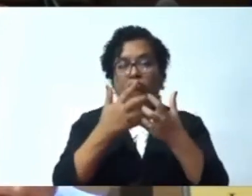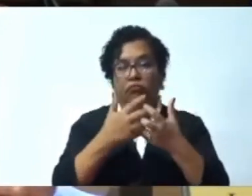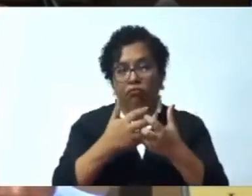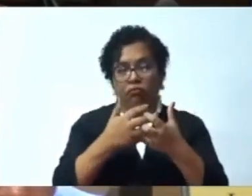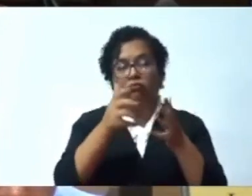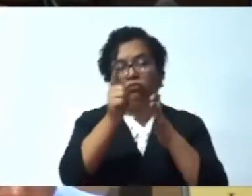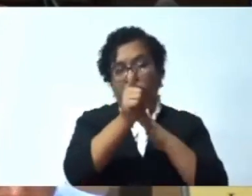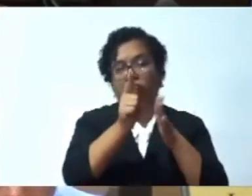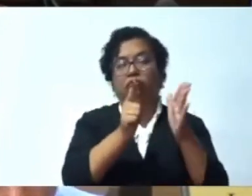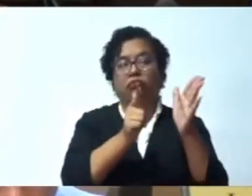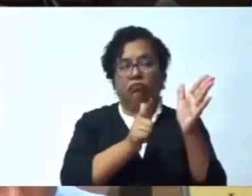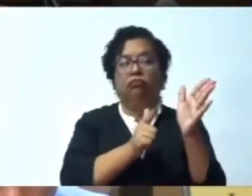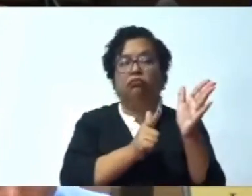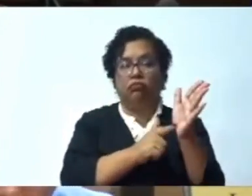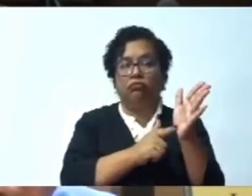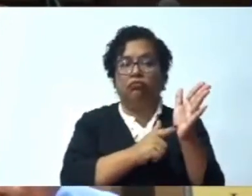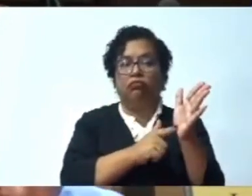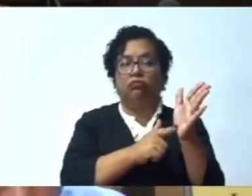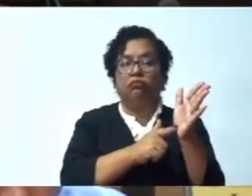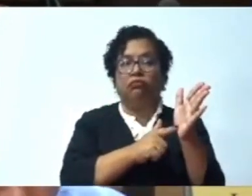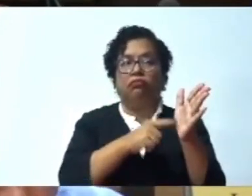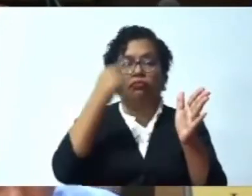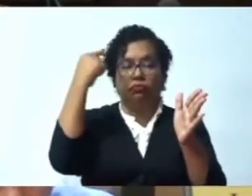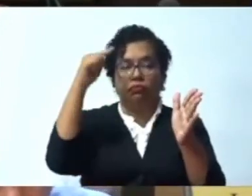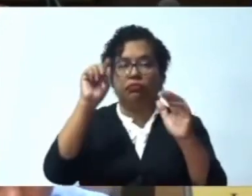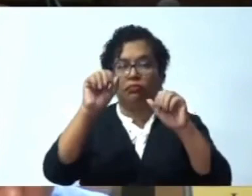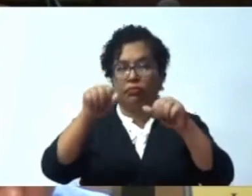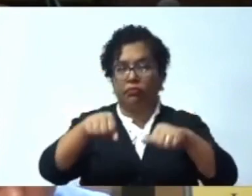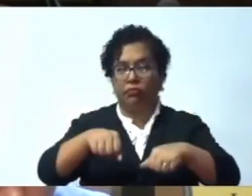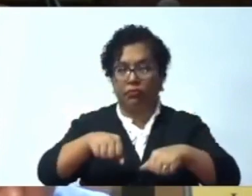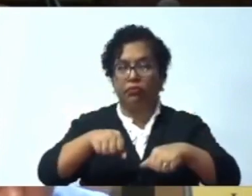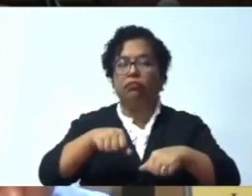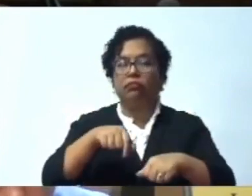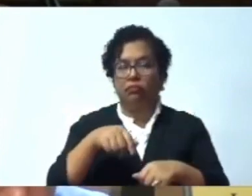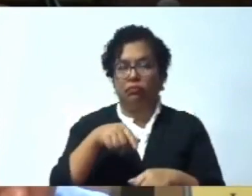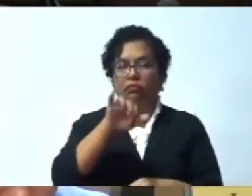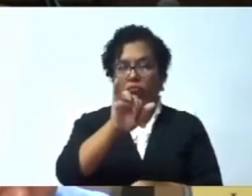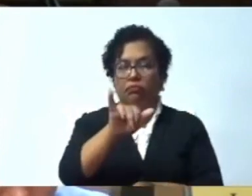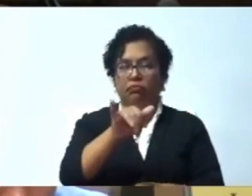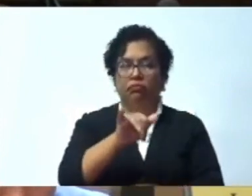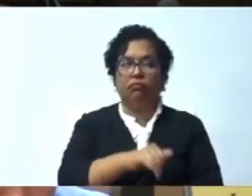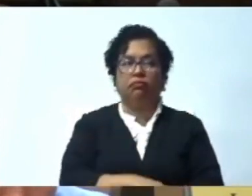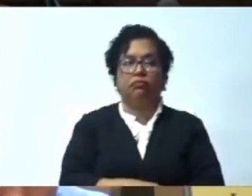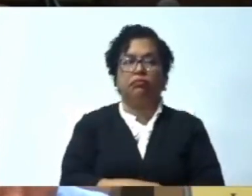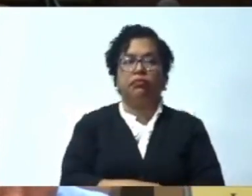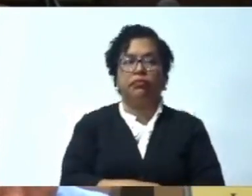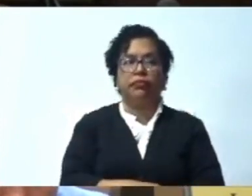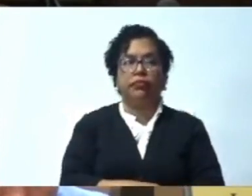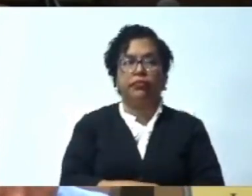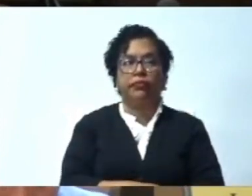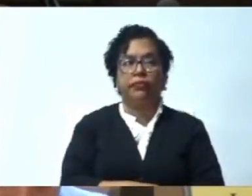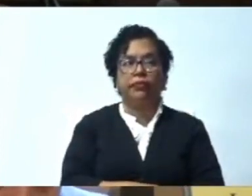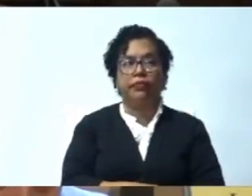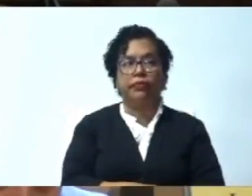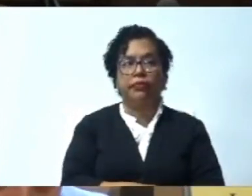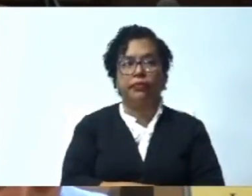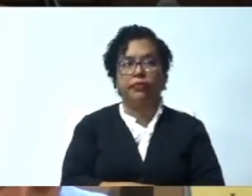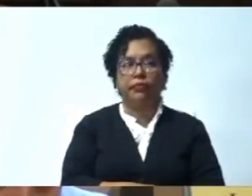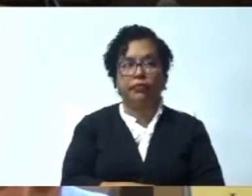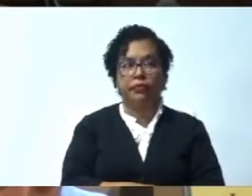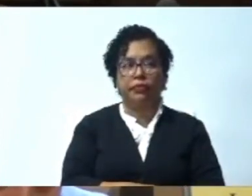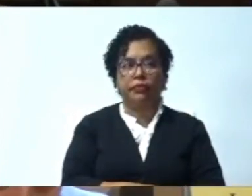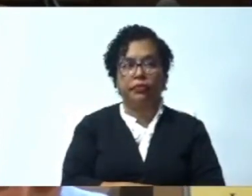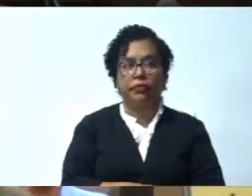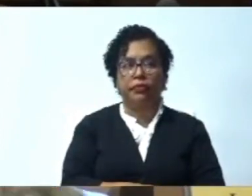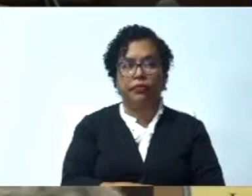jurídico y sobre todo competencia de eficiencia en la República Dominicana. Sería el